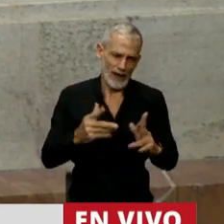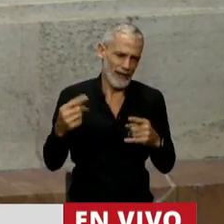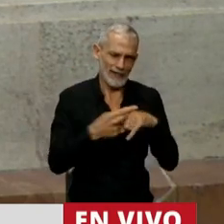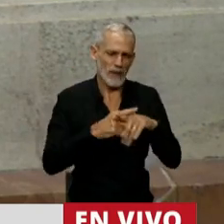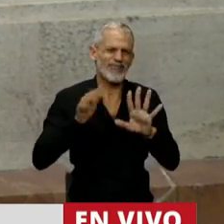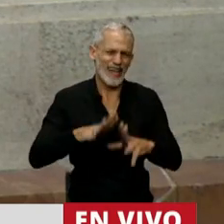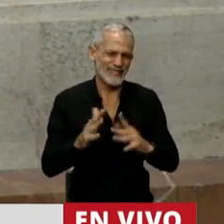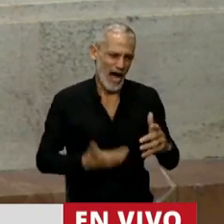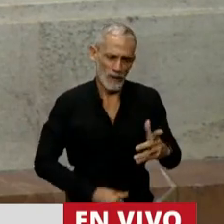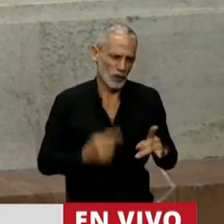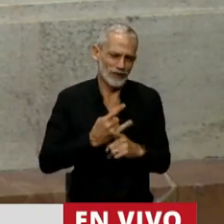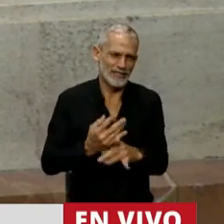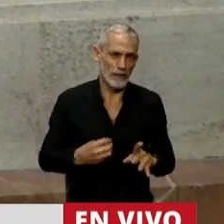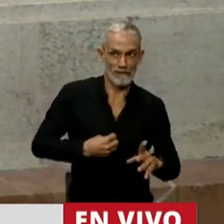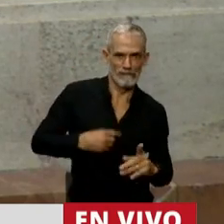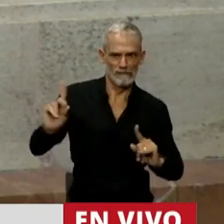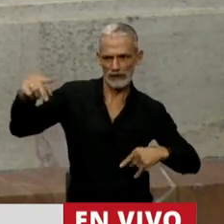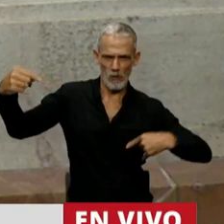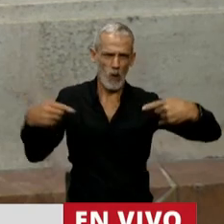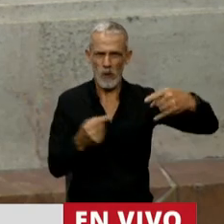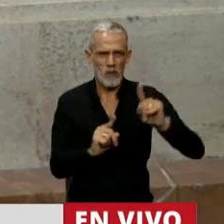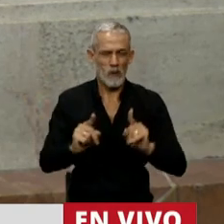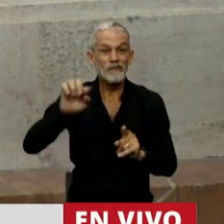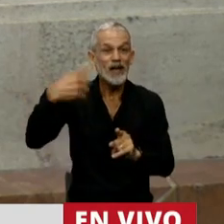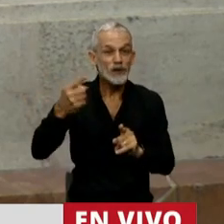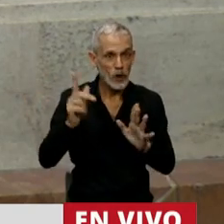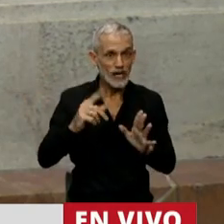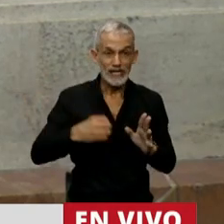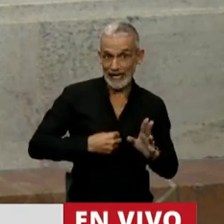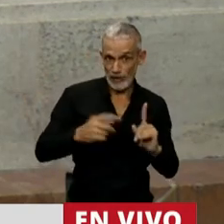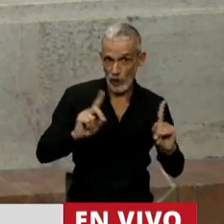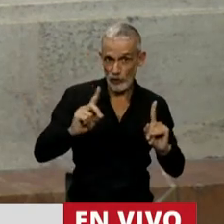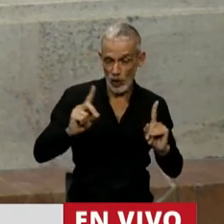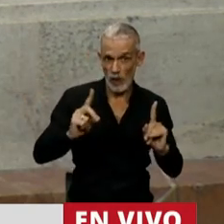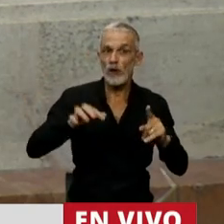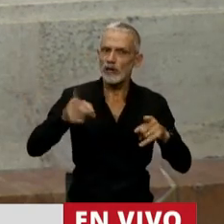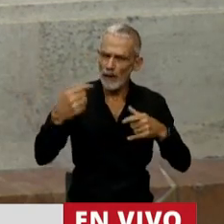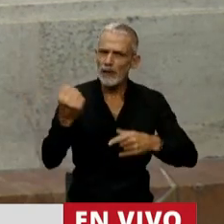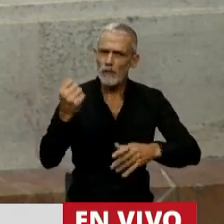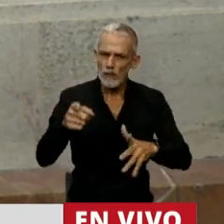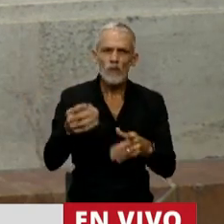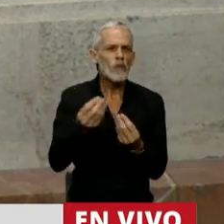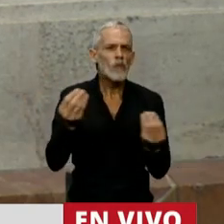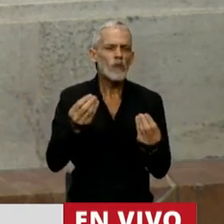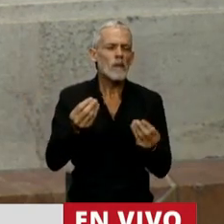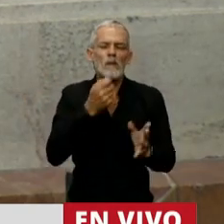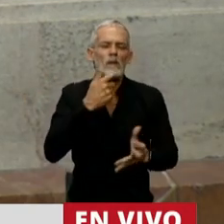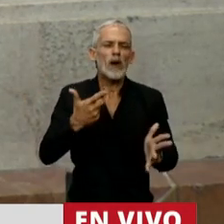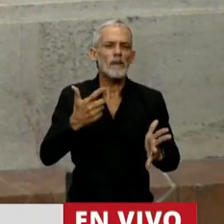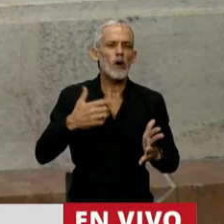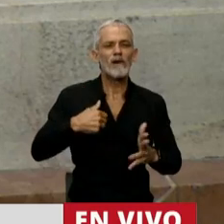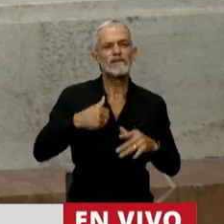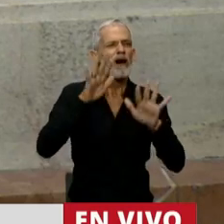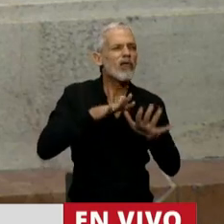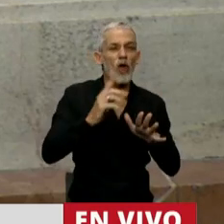debates, se contraponen otros argumentos que no son menos religiosos, porque son de parte de los que